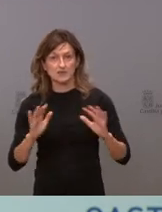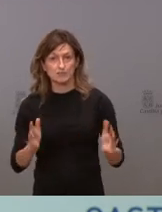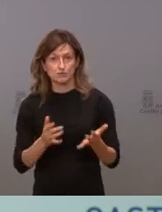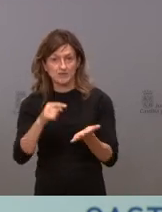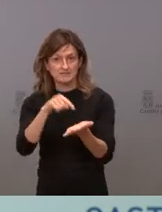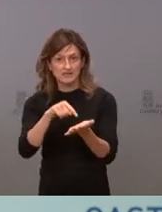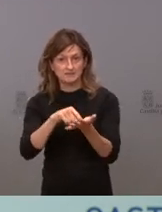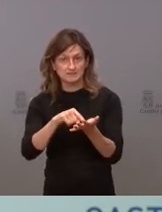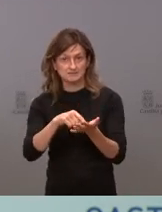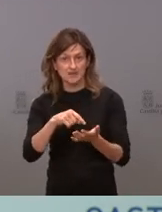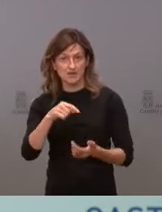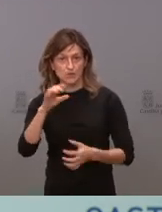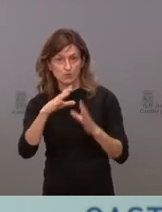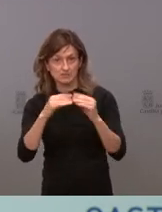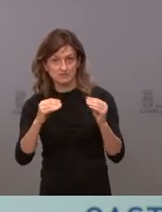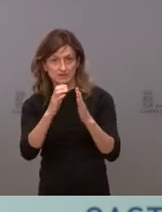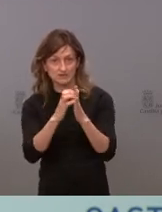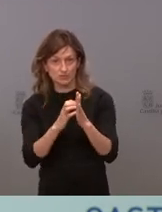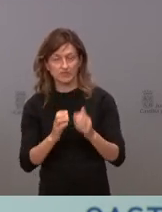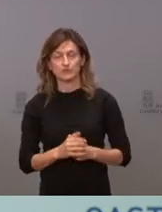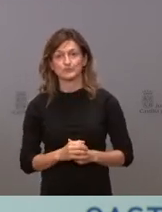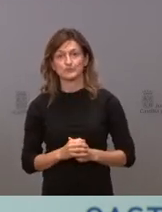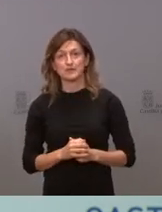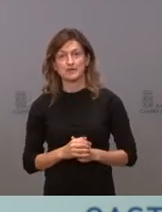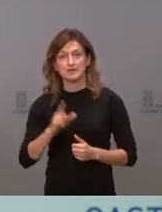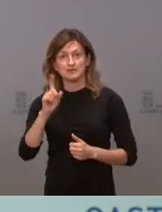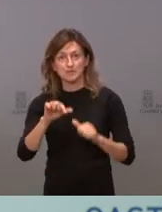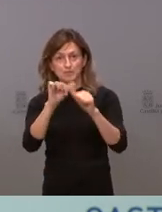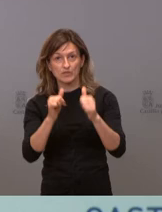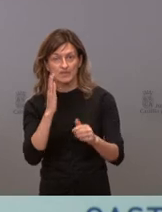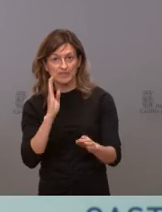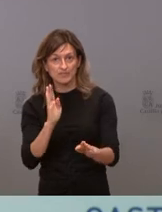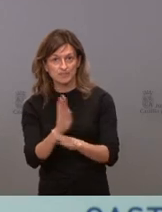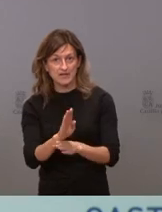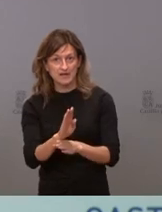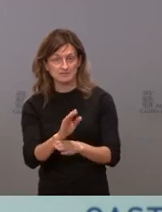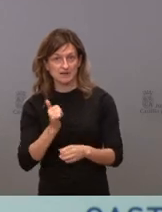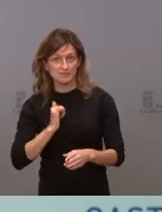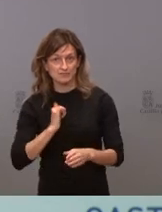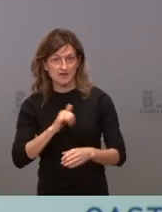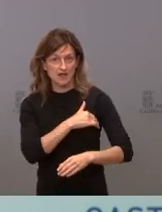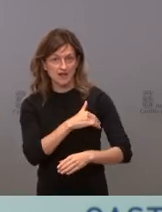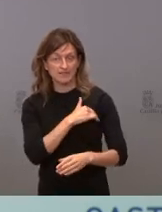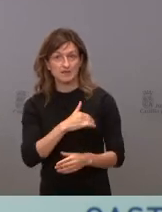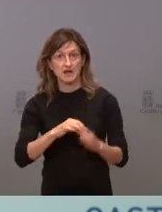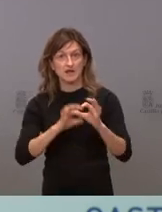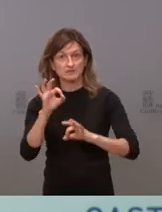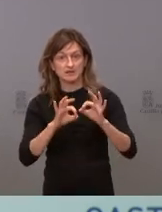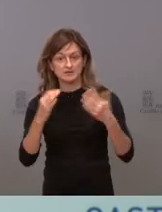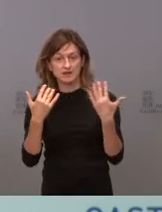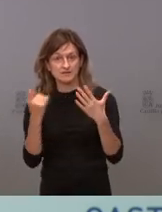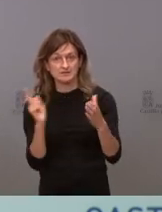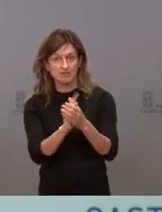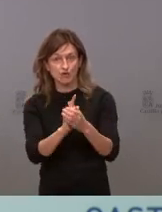tasas universitarias. Hemos creado una nueva modalidad de becas de aprovechamiento académico. Nuestra tasa de inserción laboral